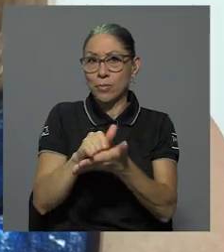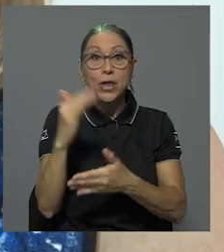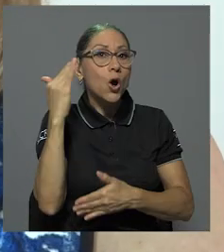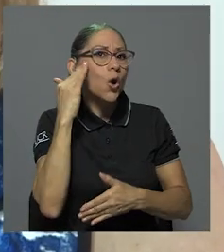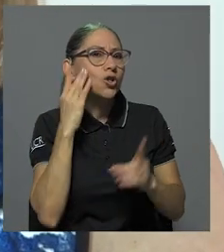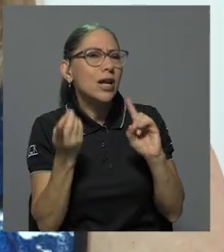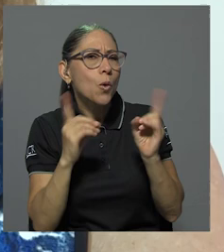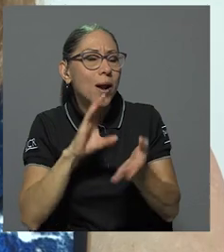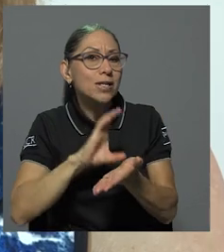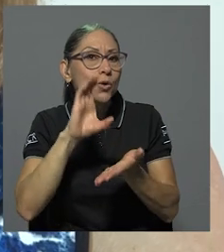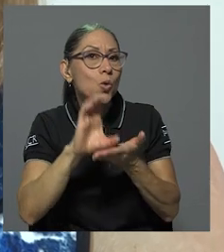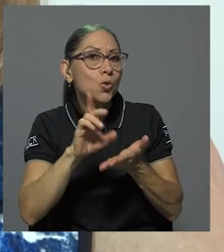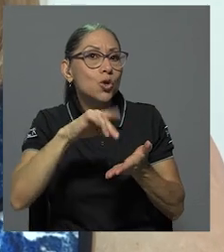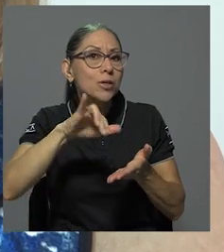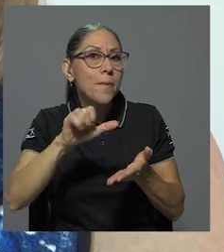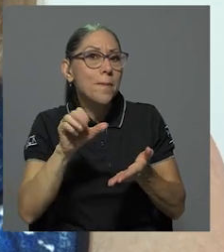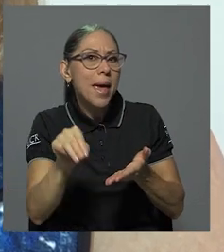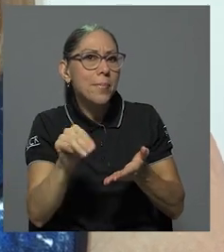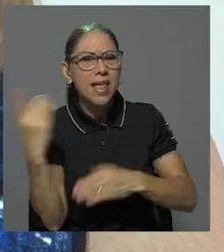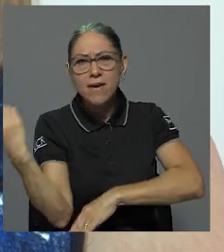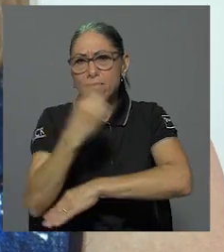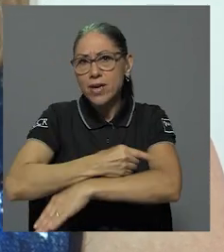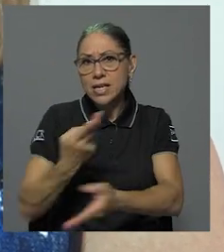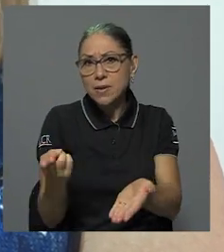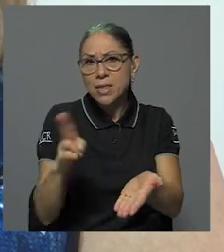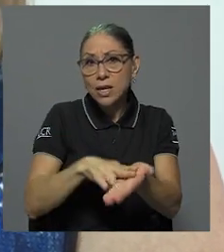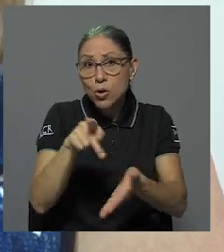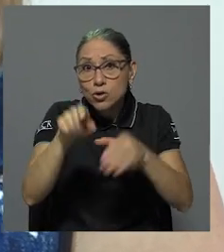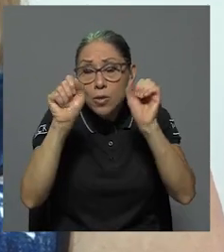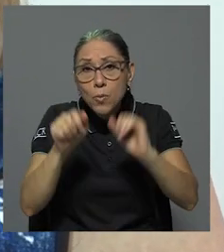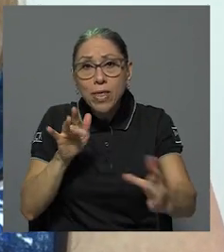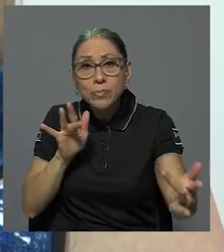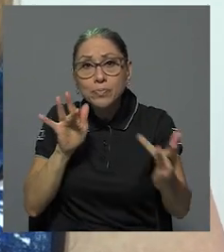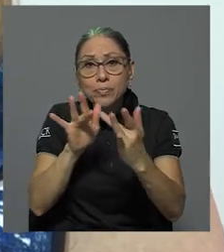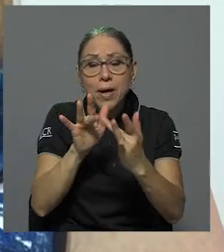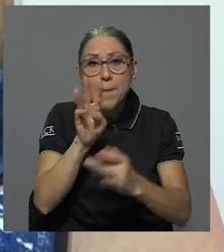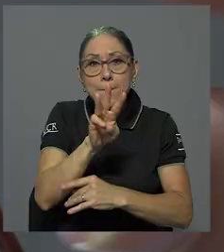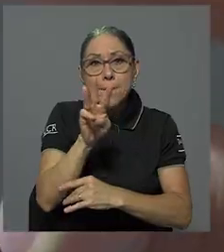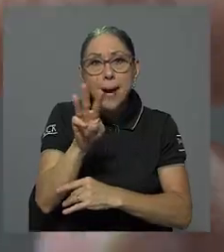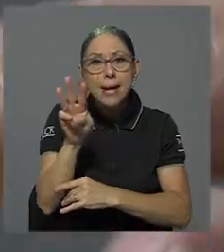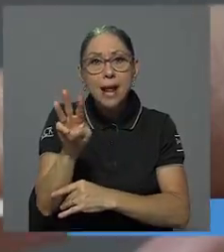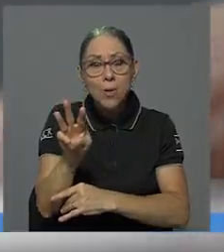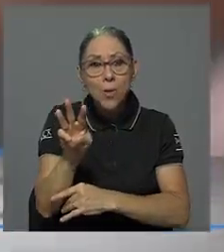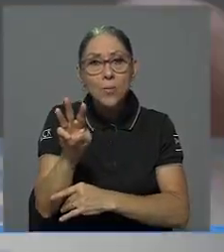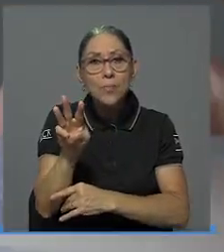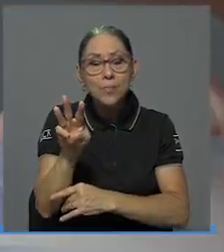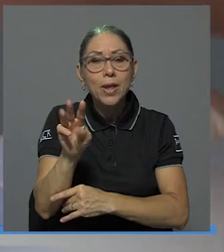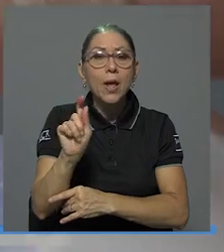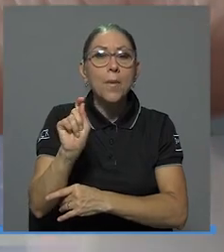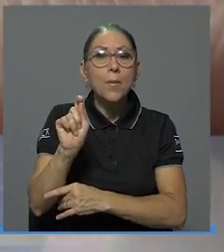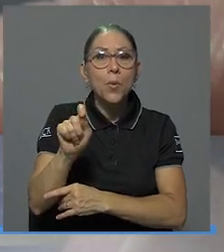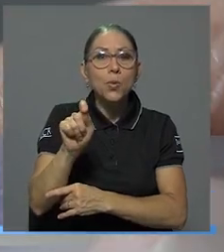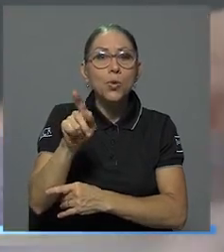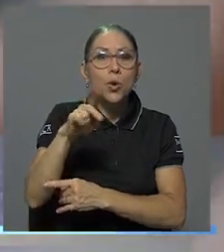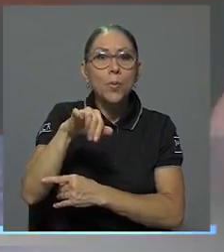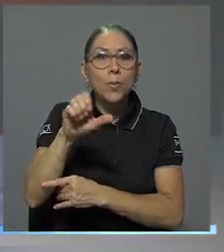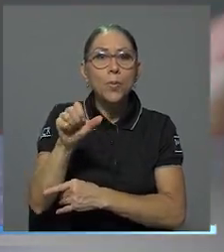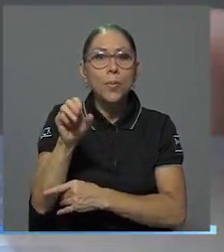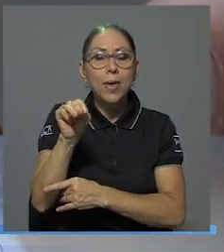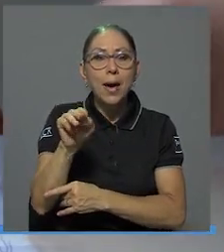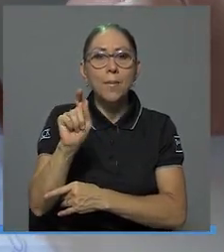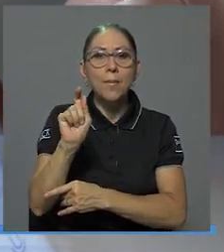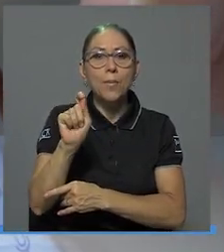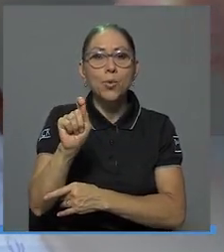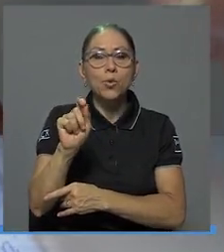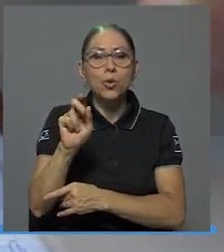cursos del PIAN y fechas de matrícula, usted puede visitar la página web www.piam